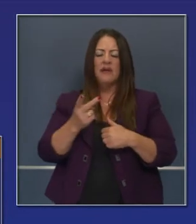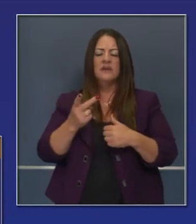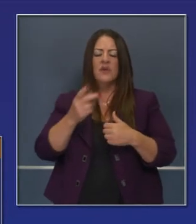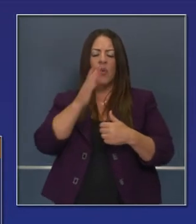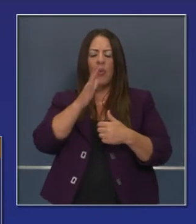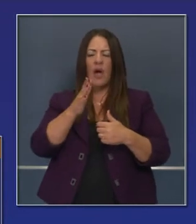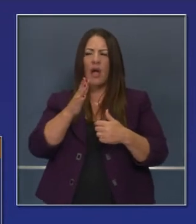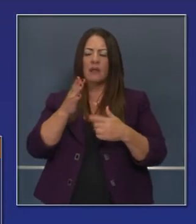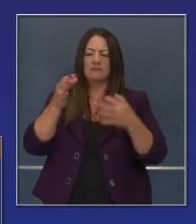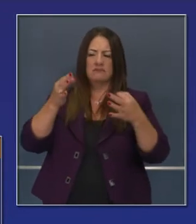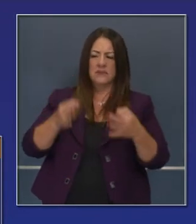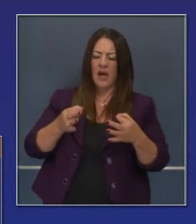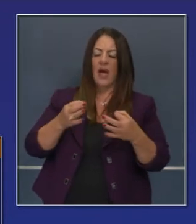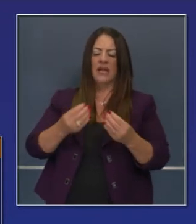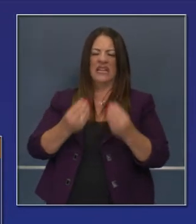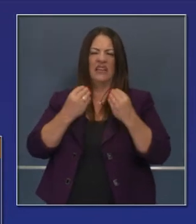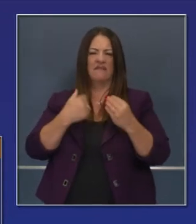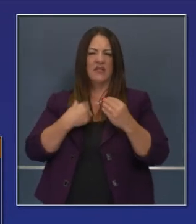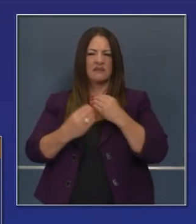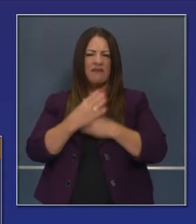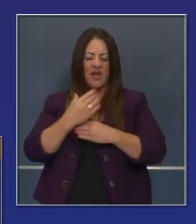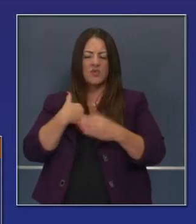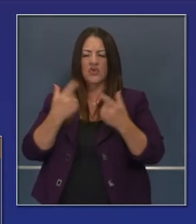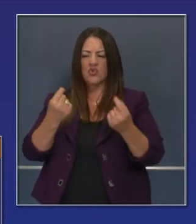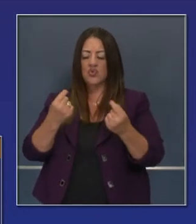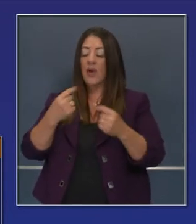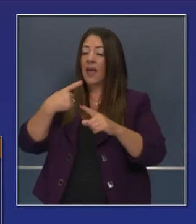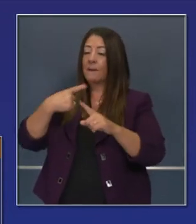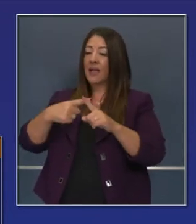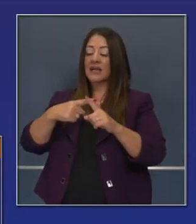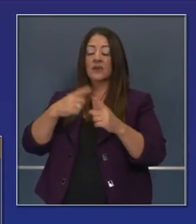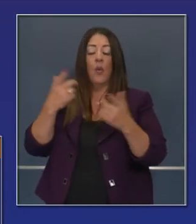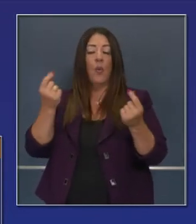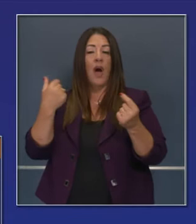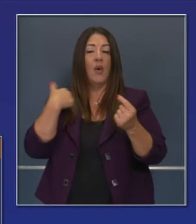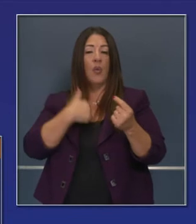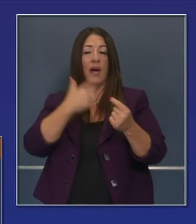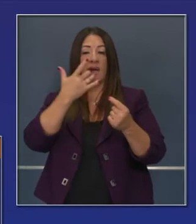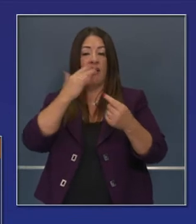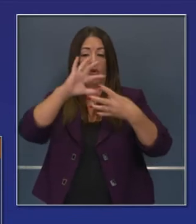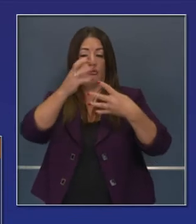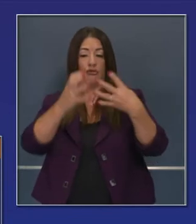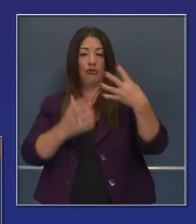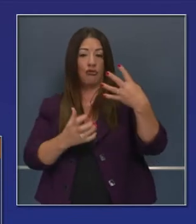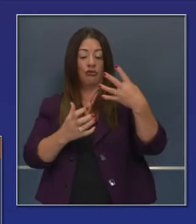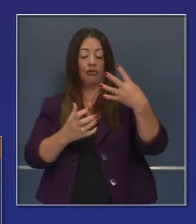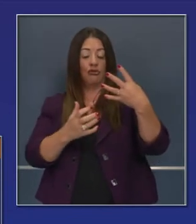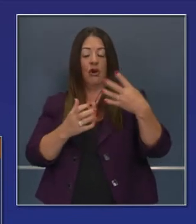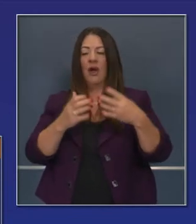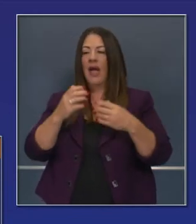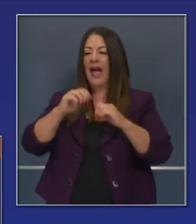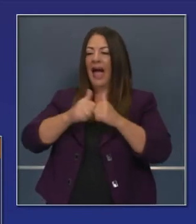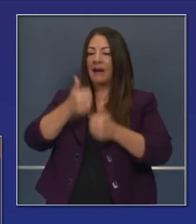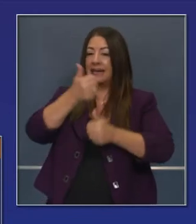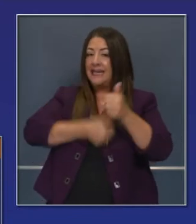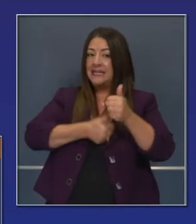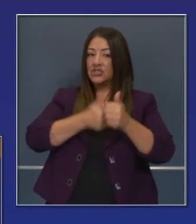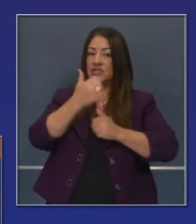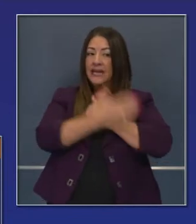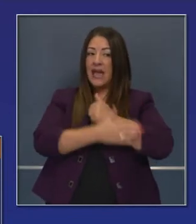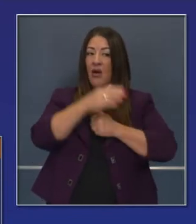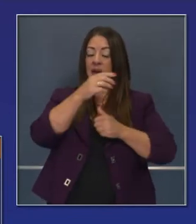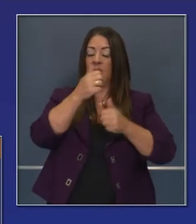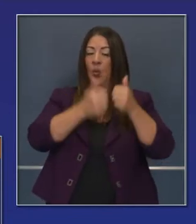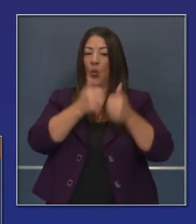movimiento de condados entre niveles. sido la octava semana desde que creamos ese sistema de colores a distintos